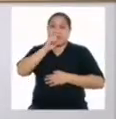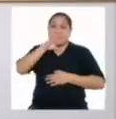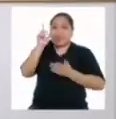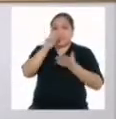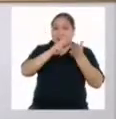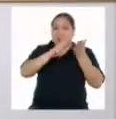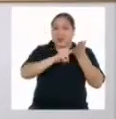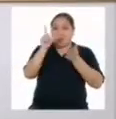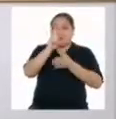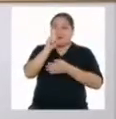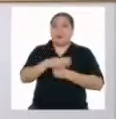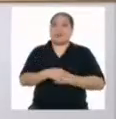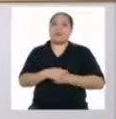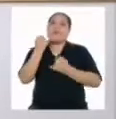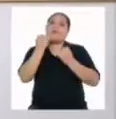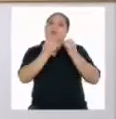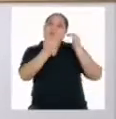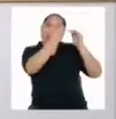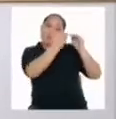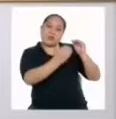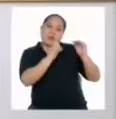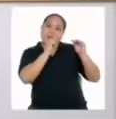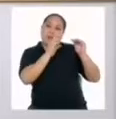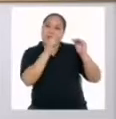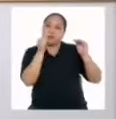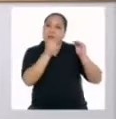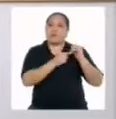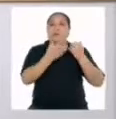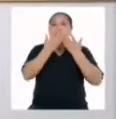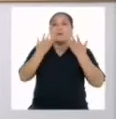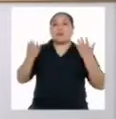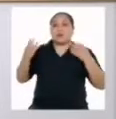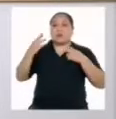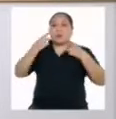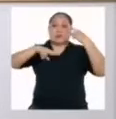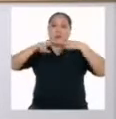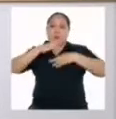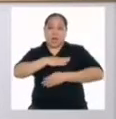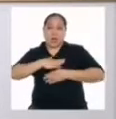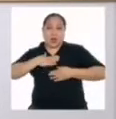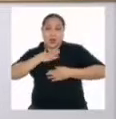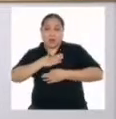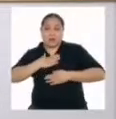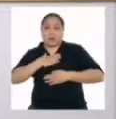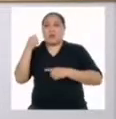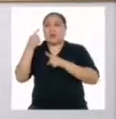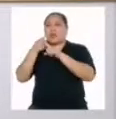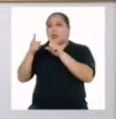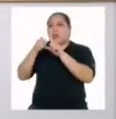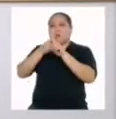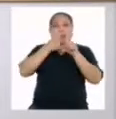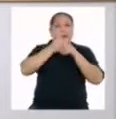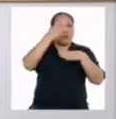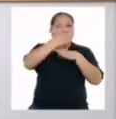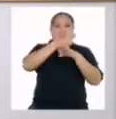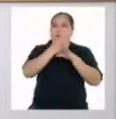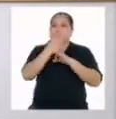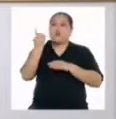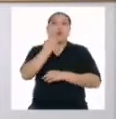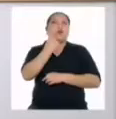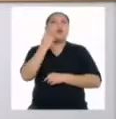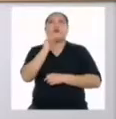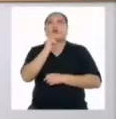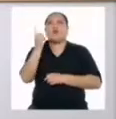Hacia el final de este párrafo se menciona que las actividades de recreación pueden ser de distintos tipos,